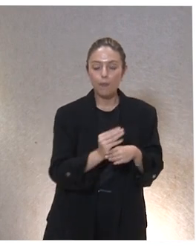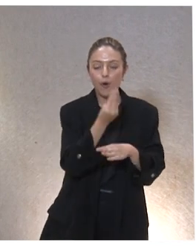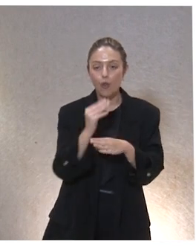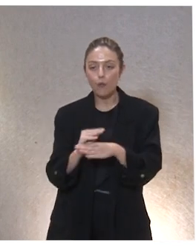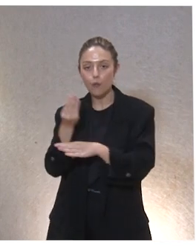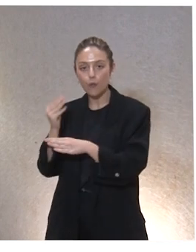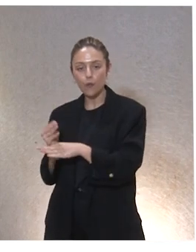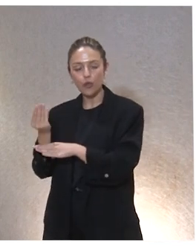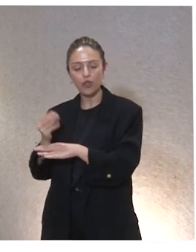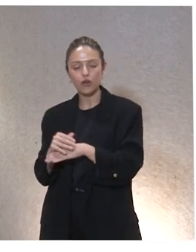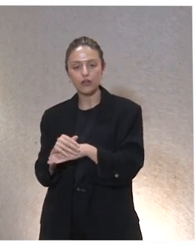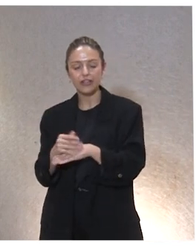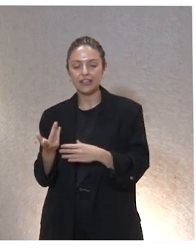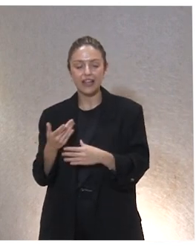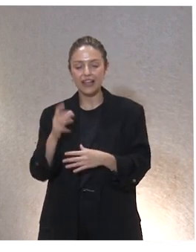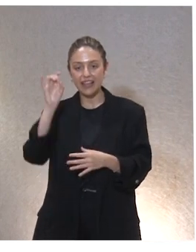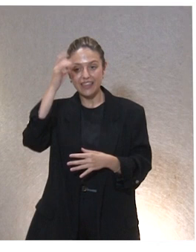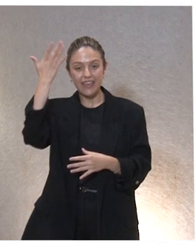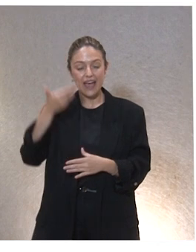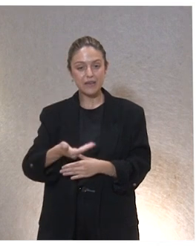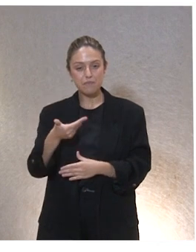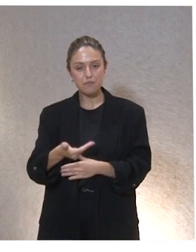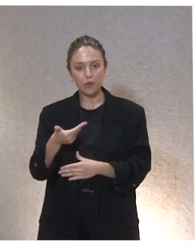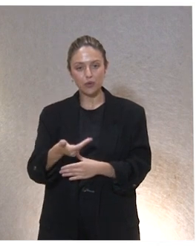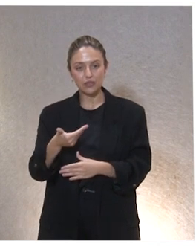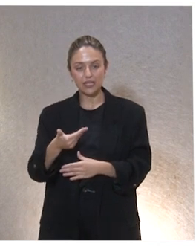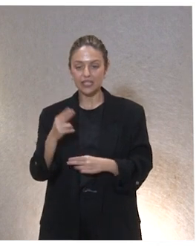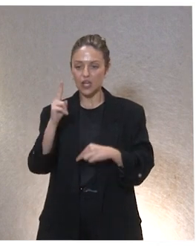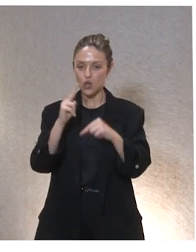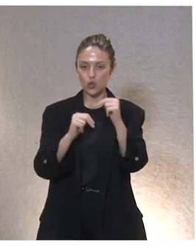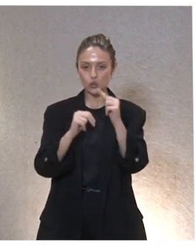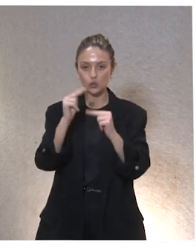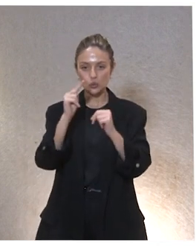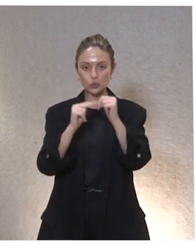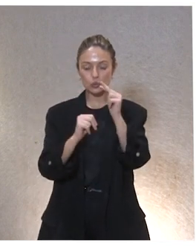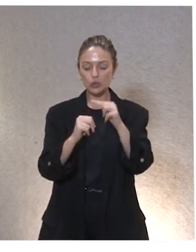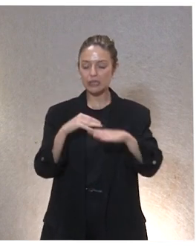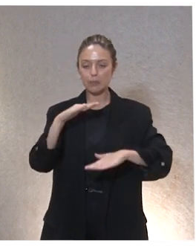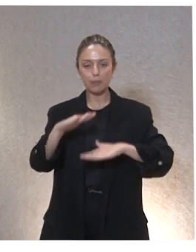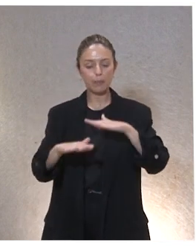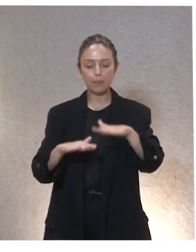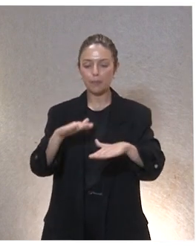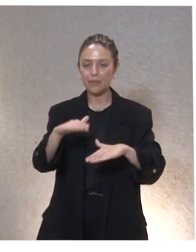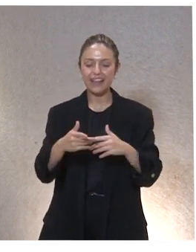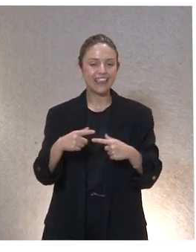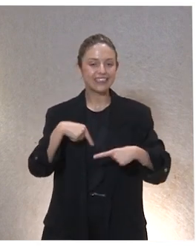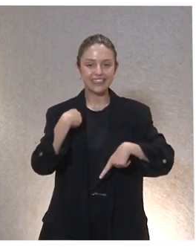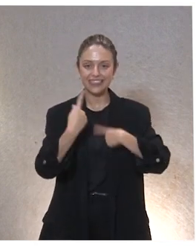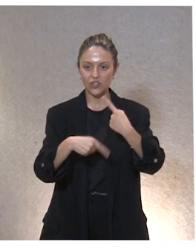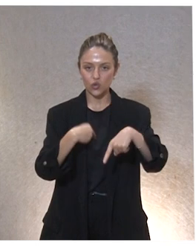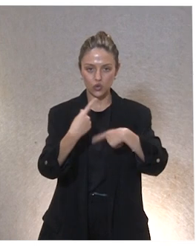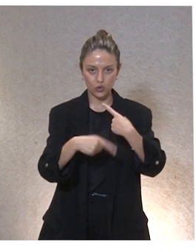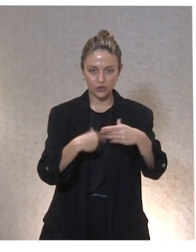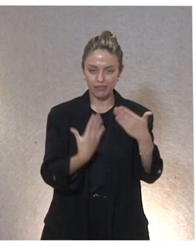que yo os diría que la idea clave es que esto se va construyendo poco a poco y en el día a día es muy importante que las personas que